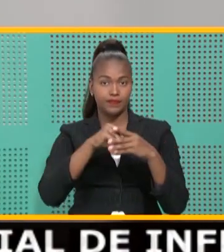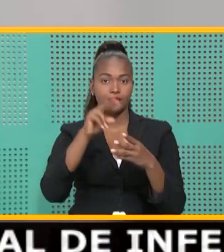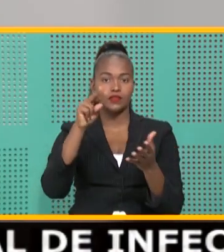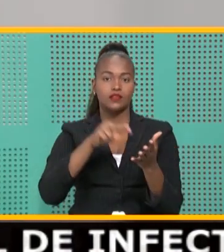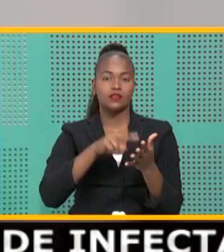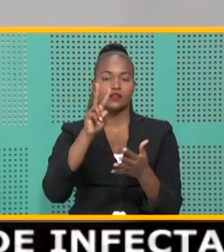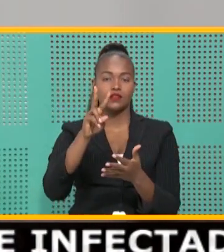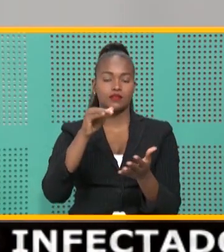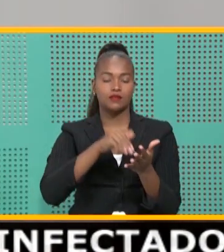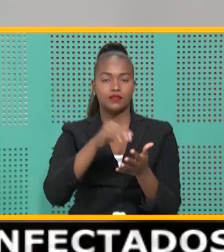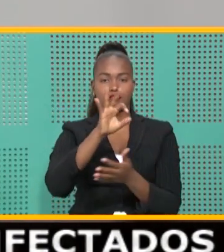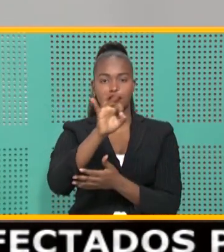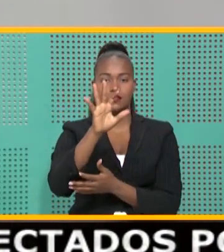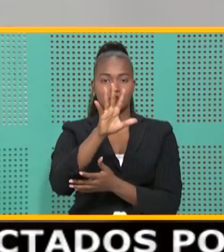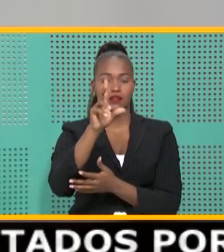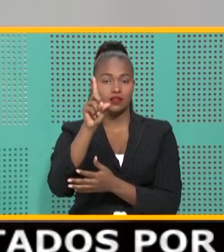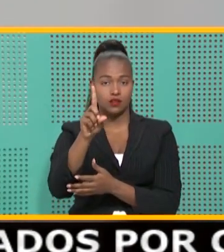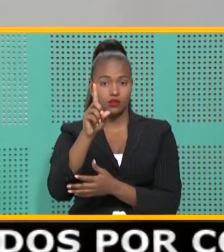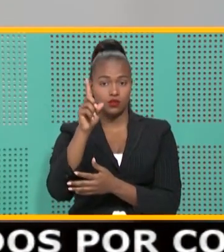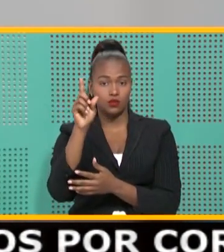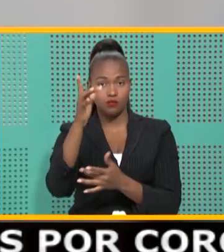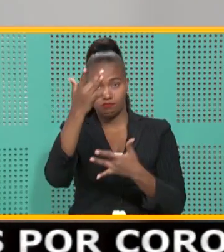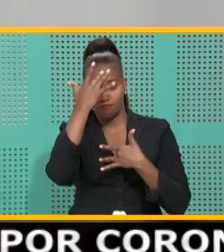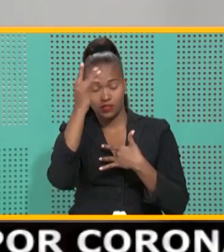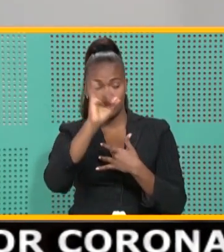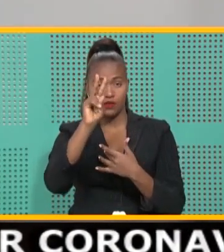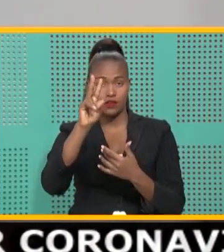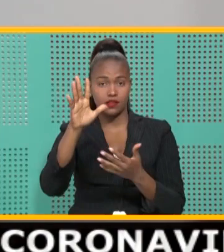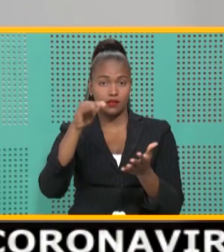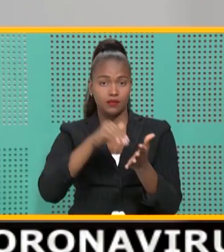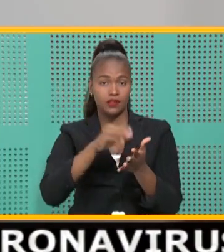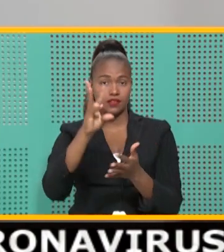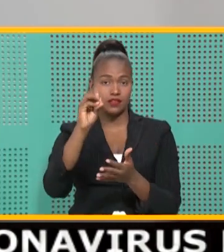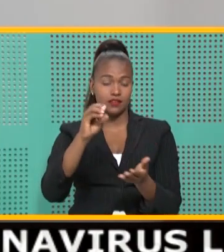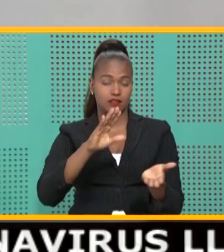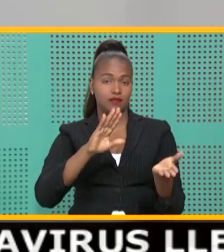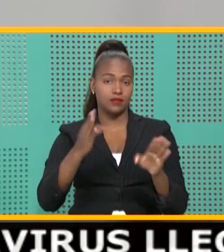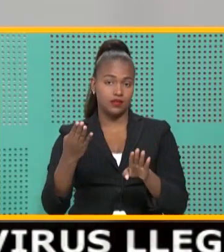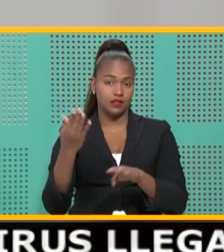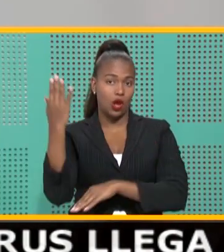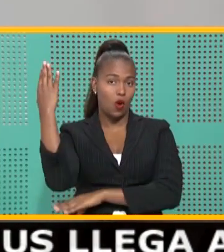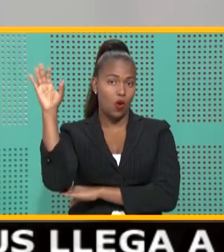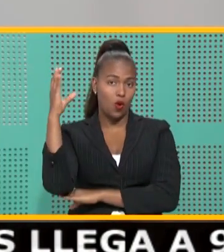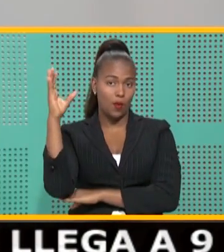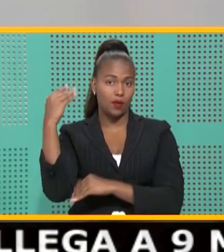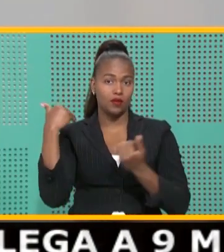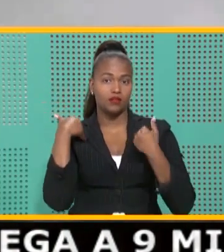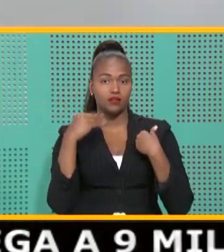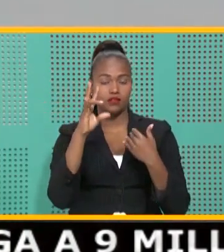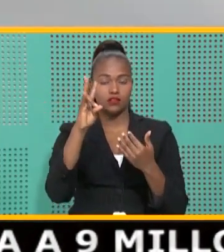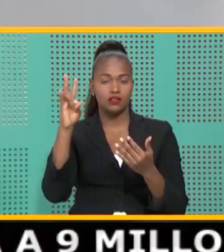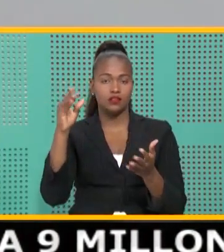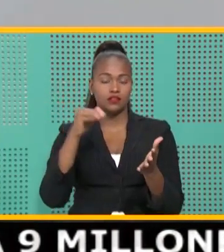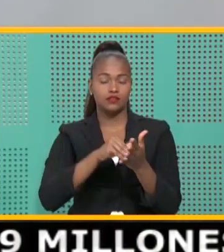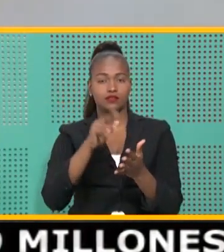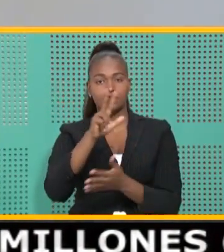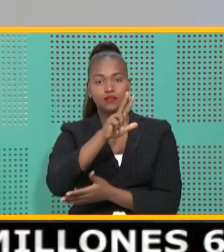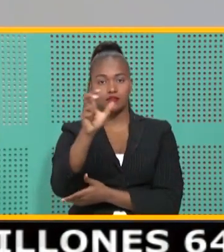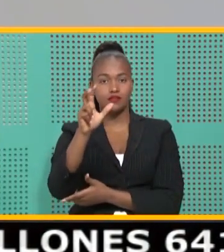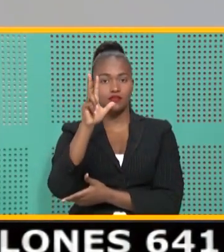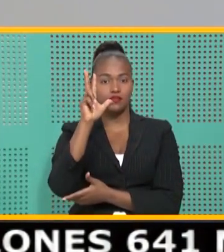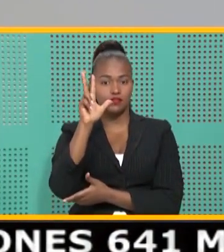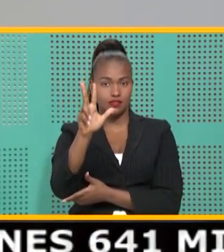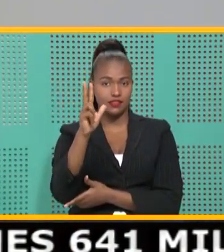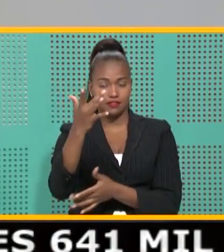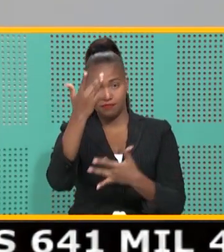.951 casos y 25.060 decesos. Colombia tiene 77.303